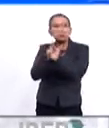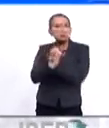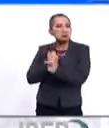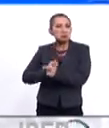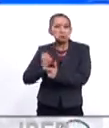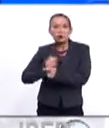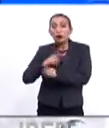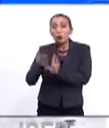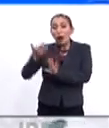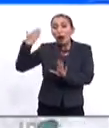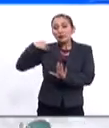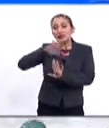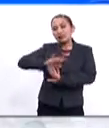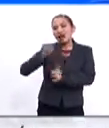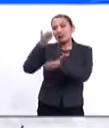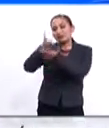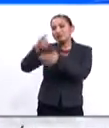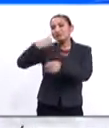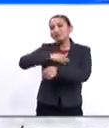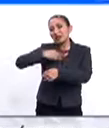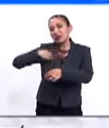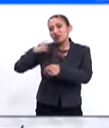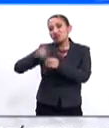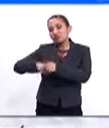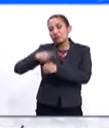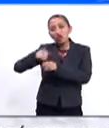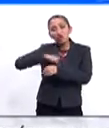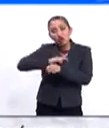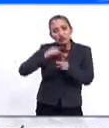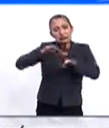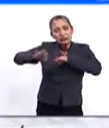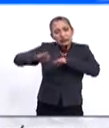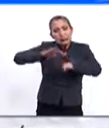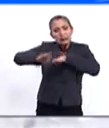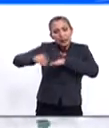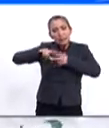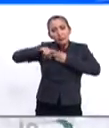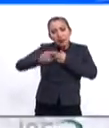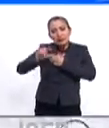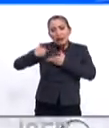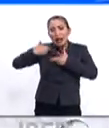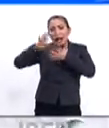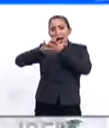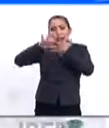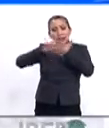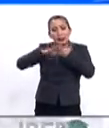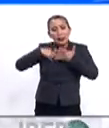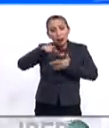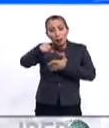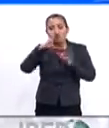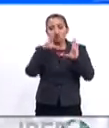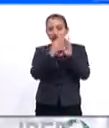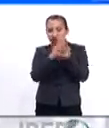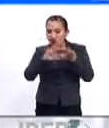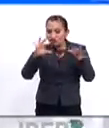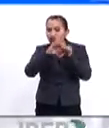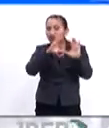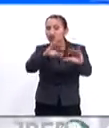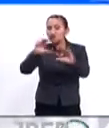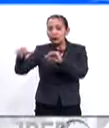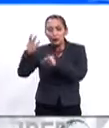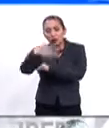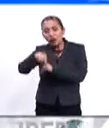Con aquellos que ya han entrado a las pandillas, haremos un trabajo empezando en las cárceles, donde los educaremos y